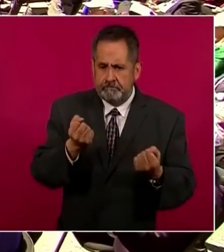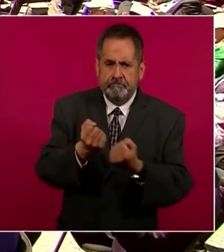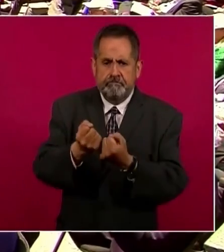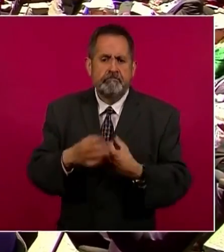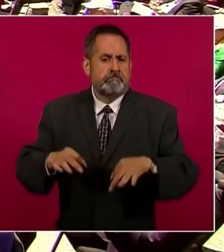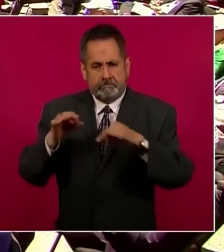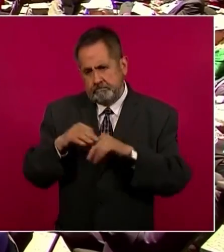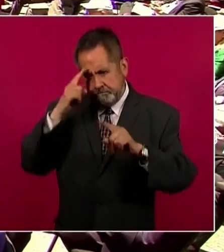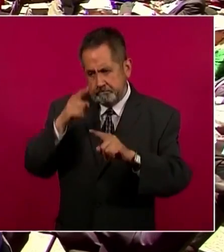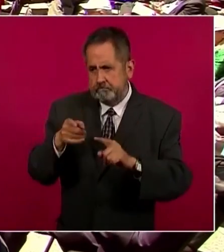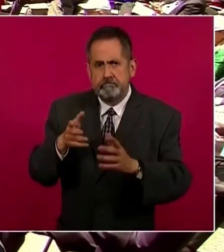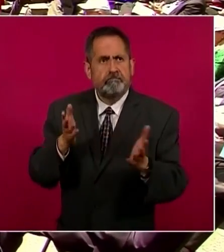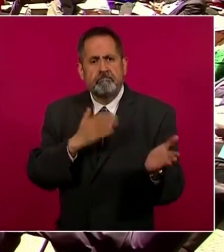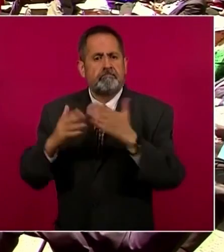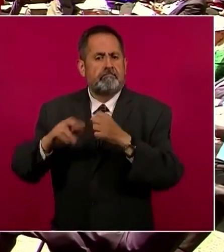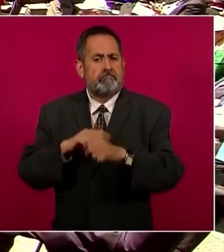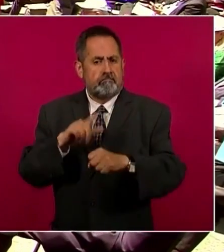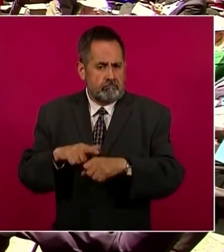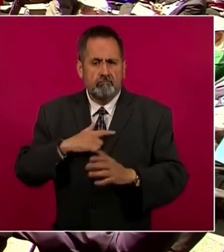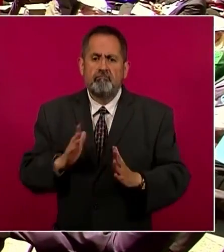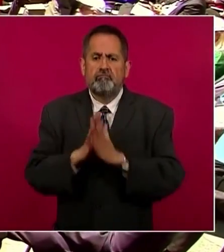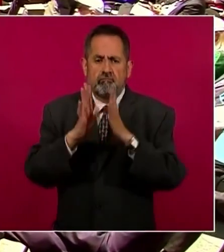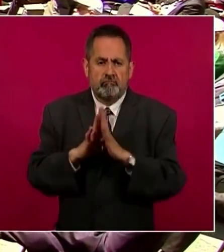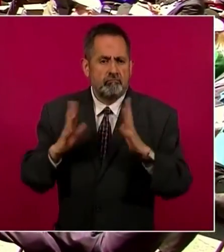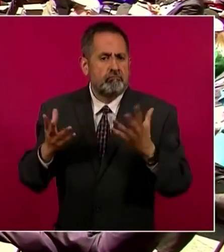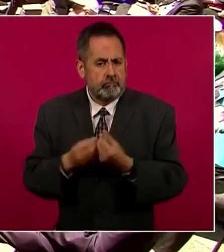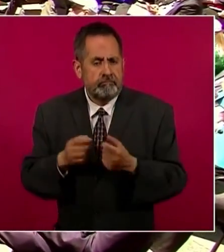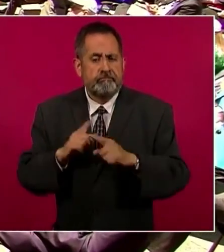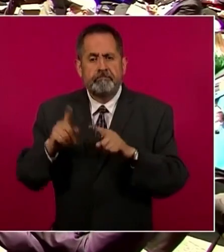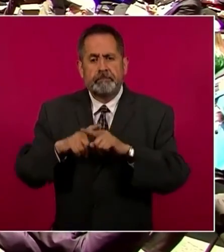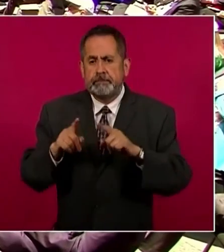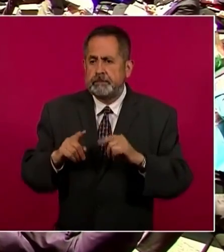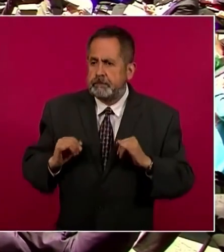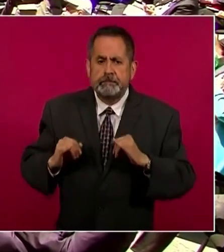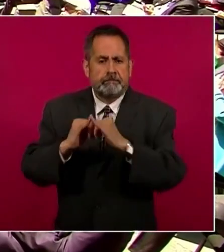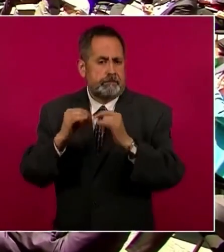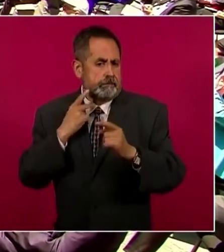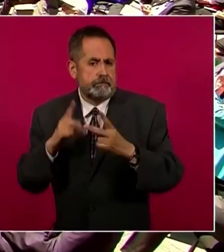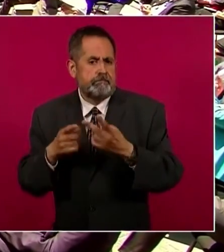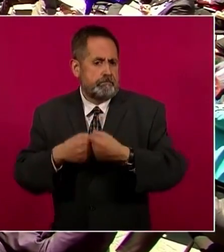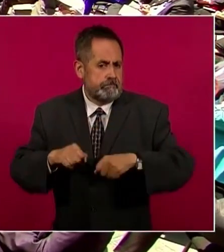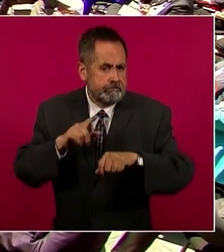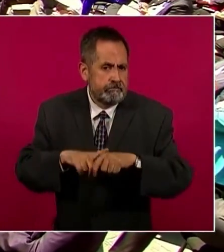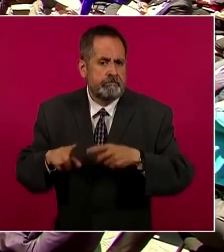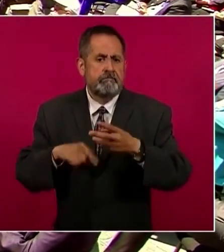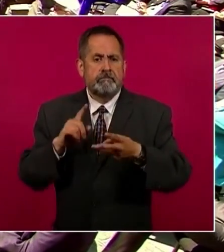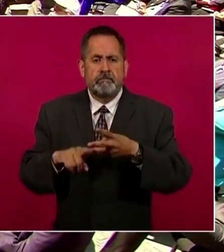central en el desarrollo nacional. Hemos participado en la formación de instituciones políticas, sociales,